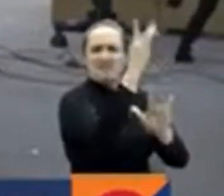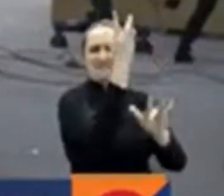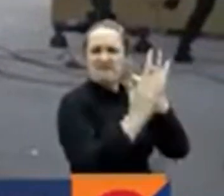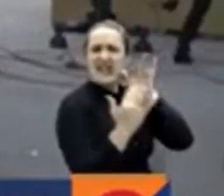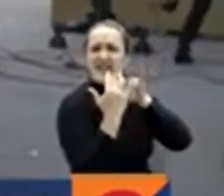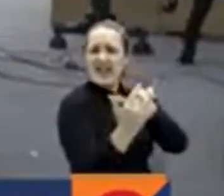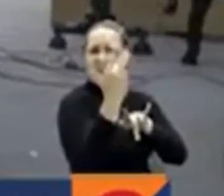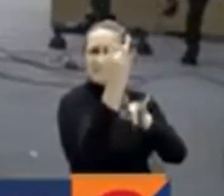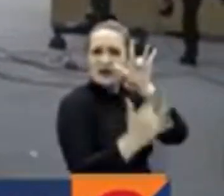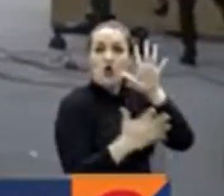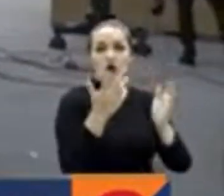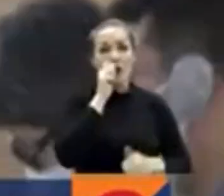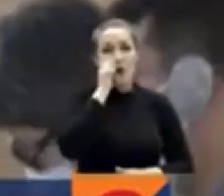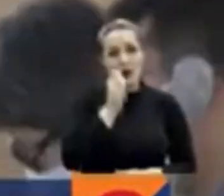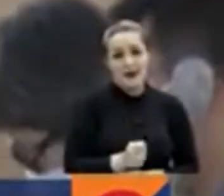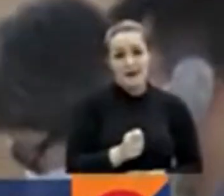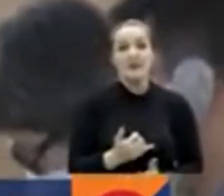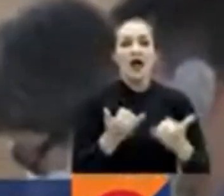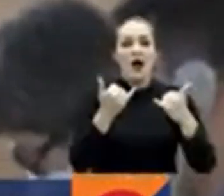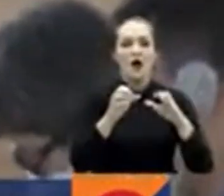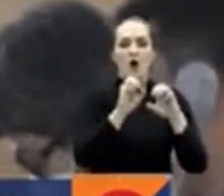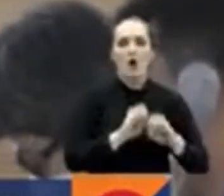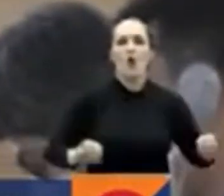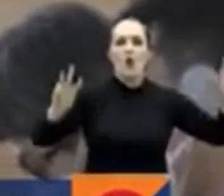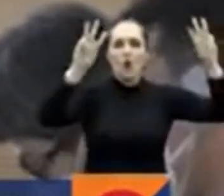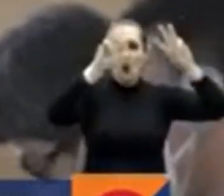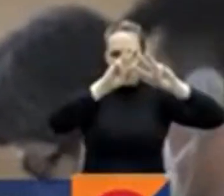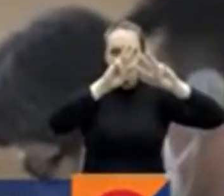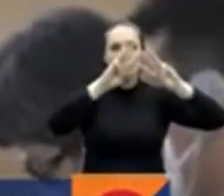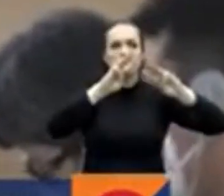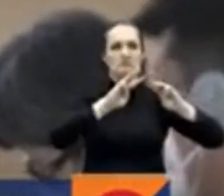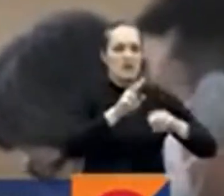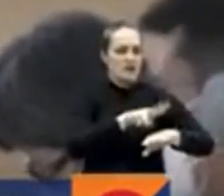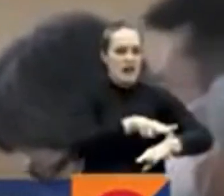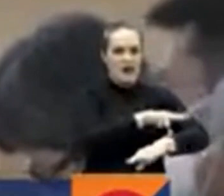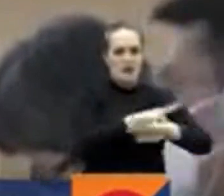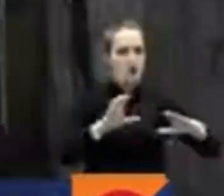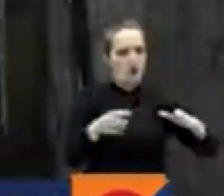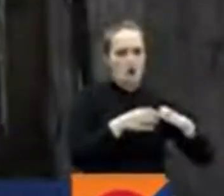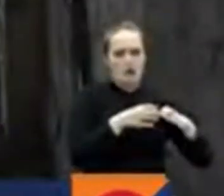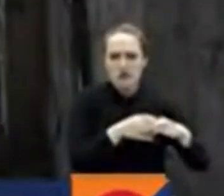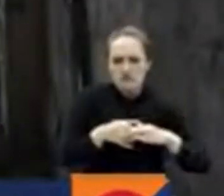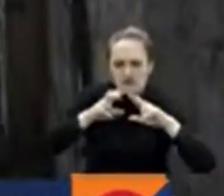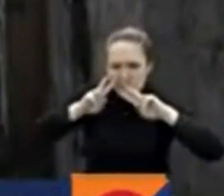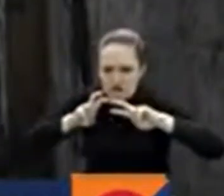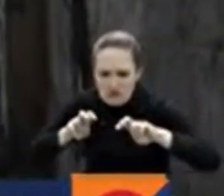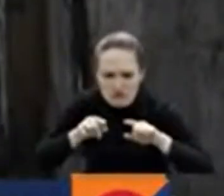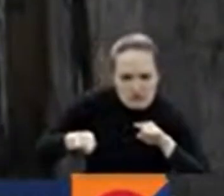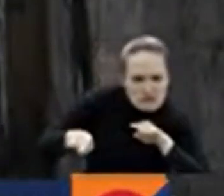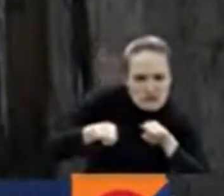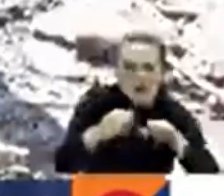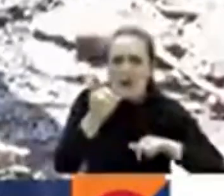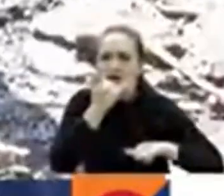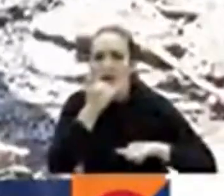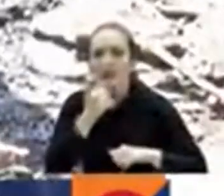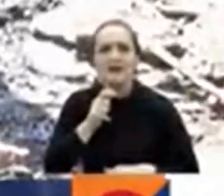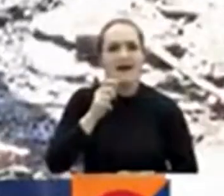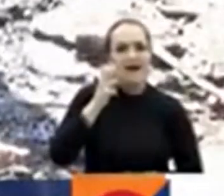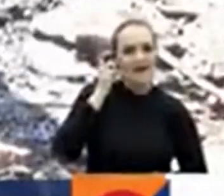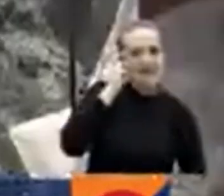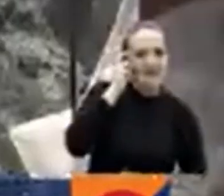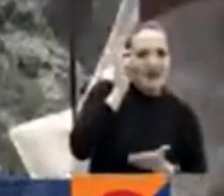la exposición de hallazgos del equipo de Naciones Unidas delegado para adentrarse y dar un vistazo a lo que acontece al menos en Kiev,